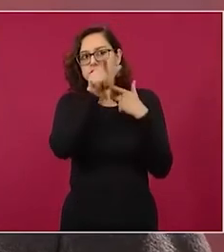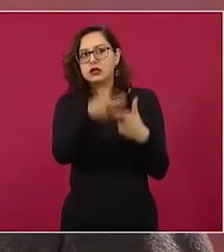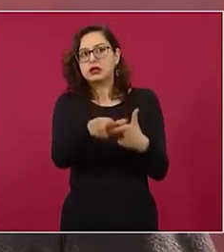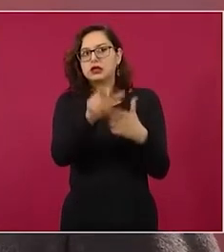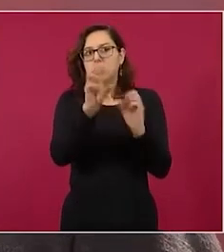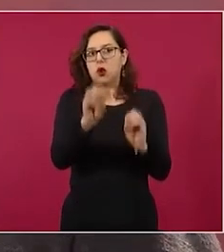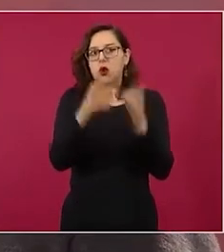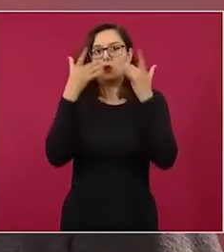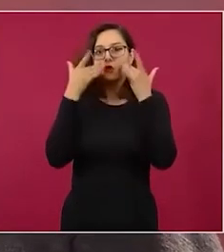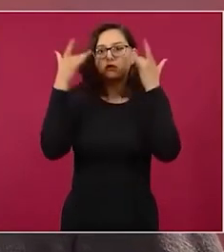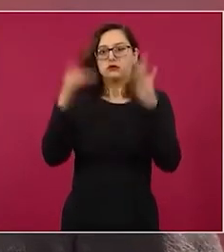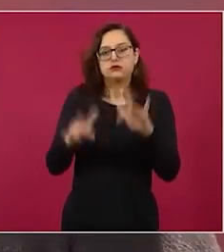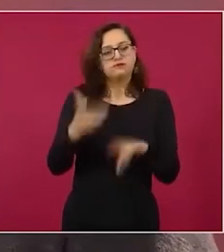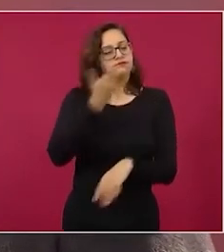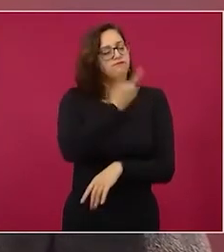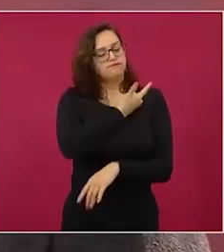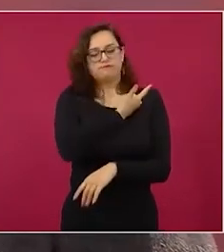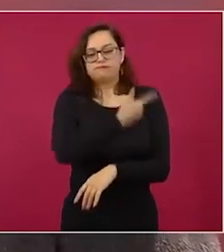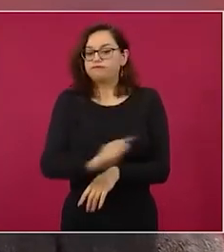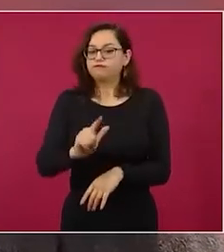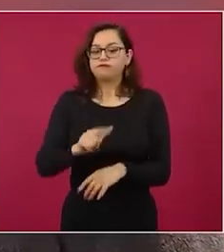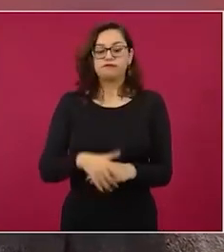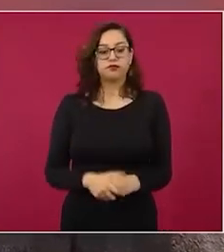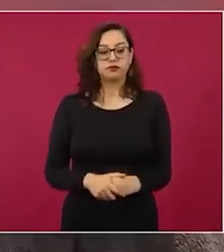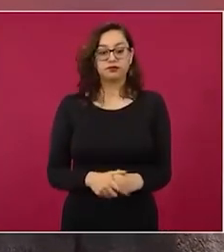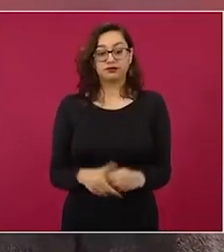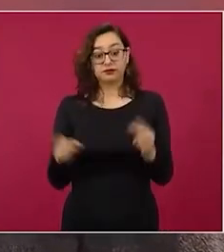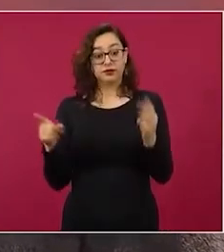y lo otro por lo que no quieren